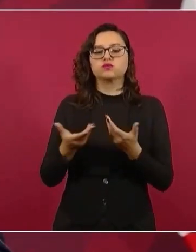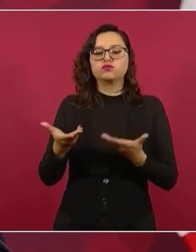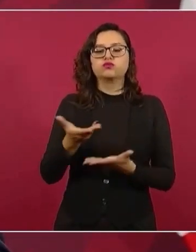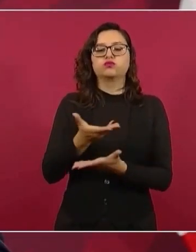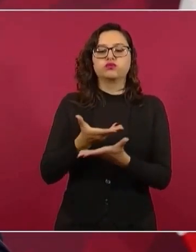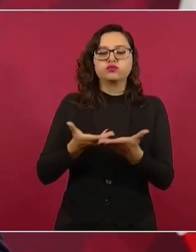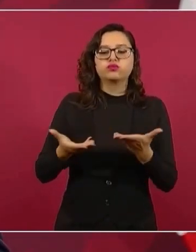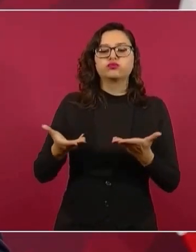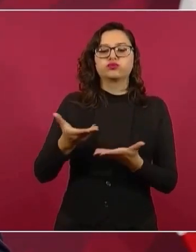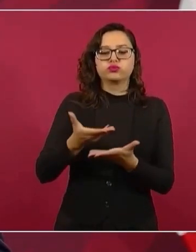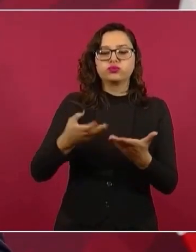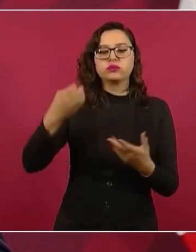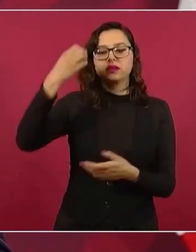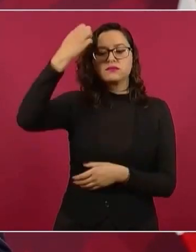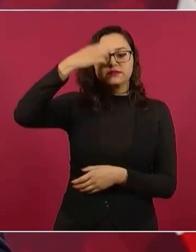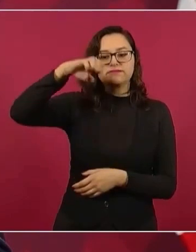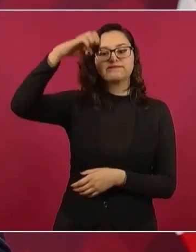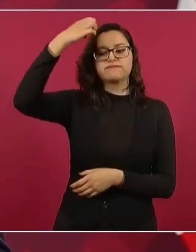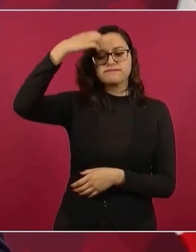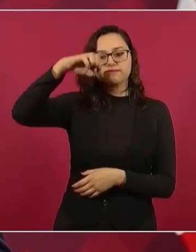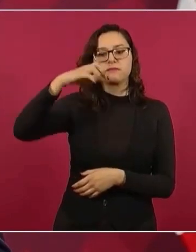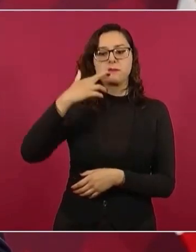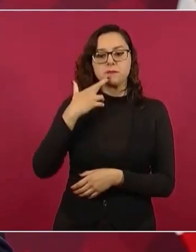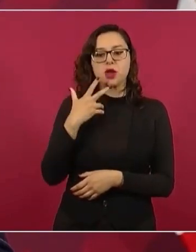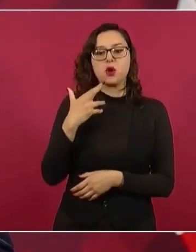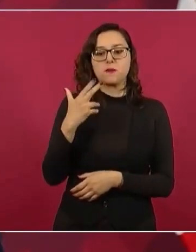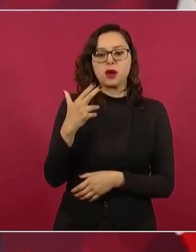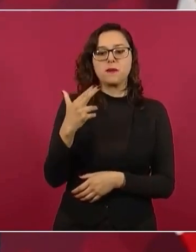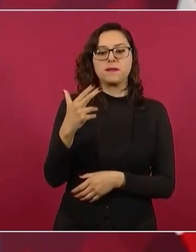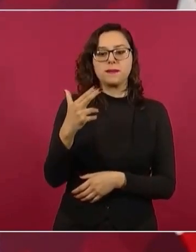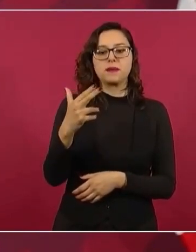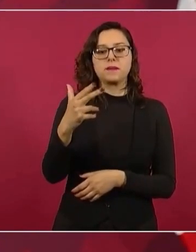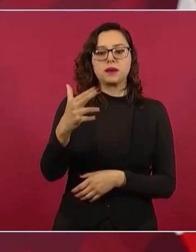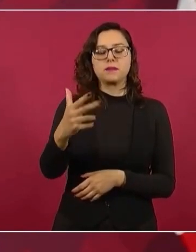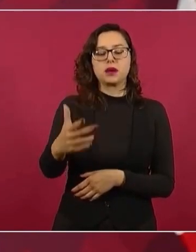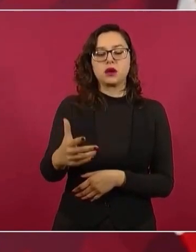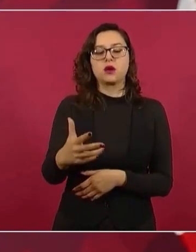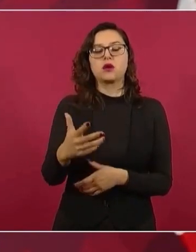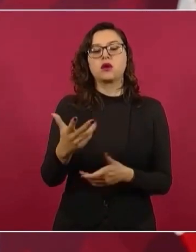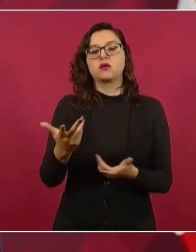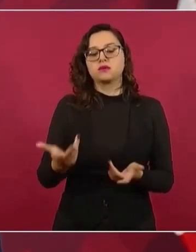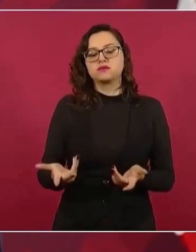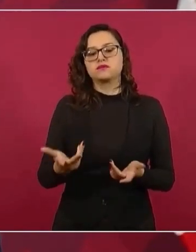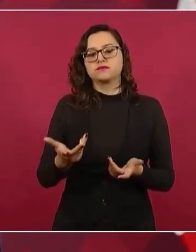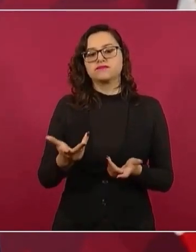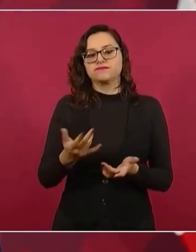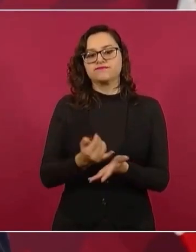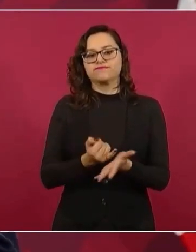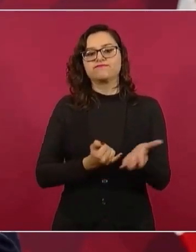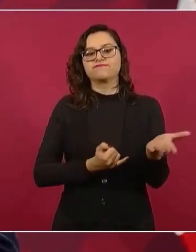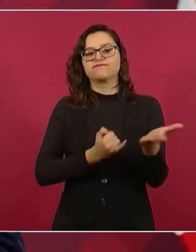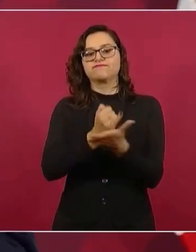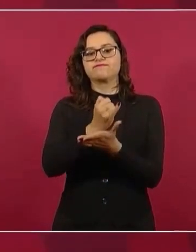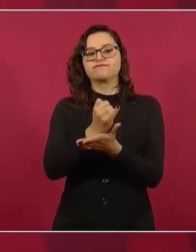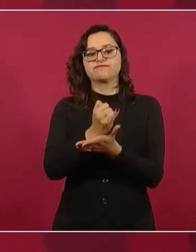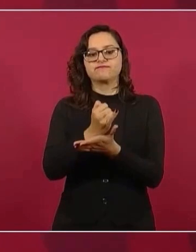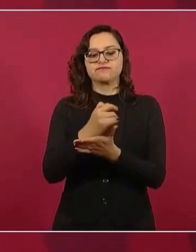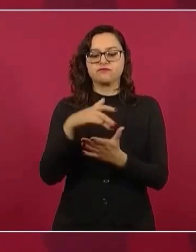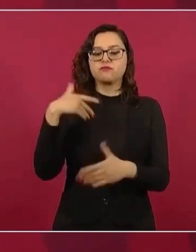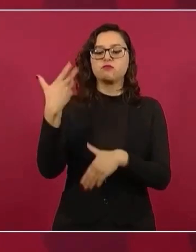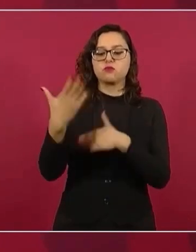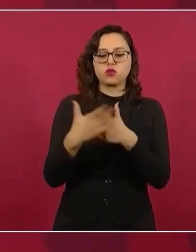y a que podamos definir bien las características políticas